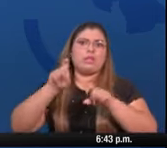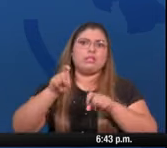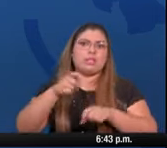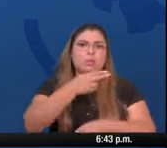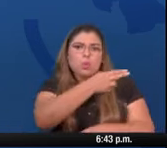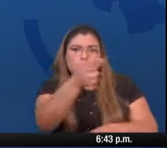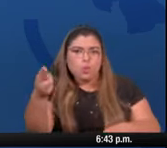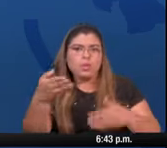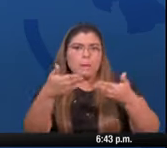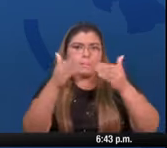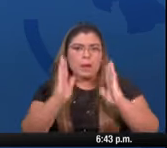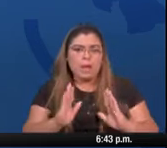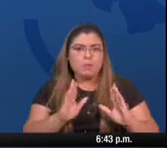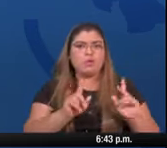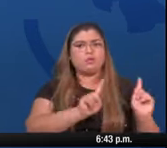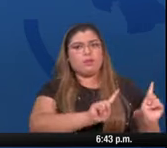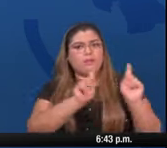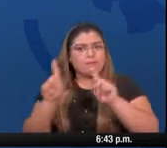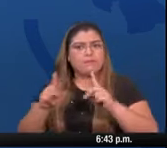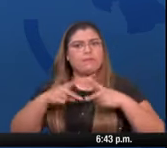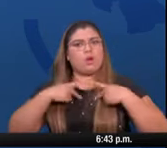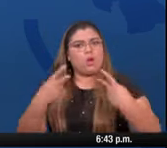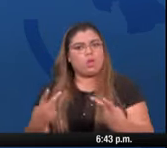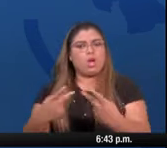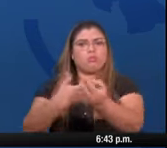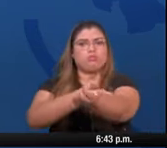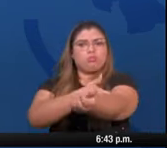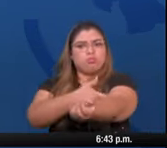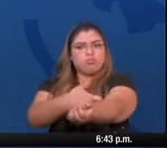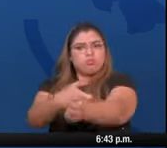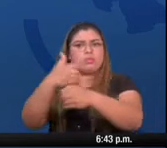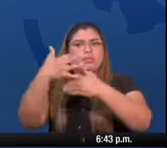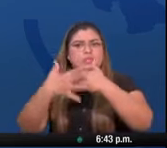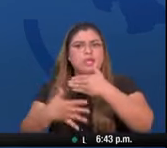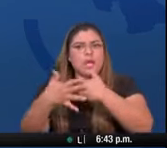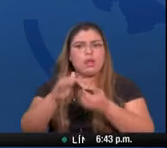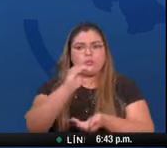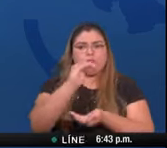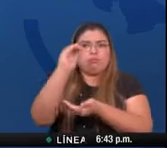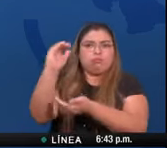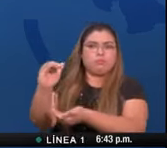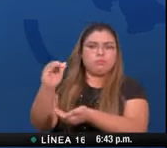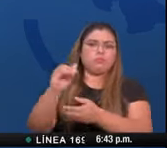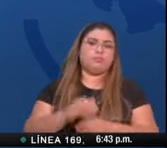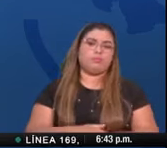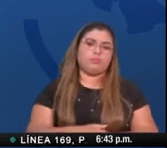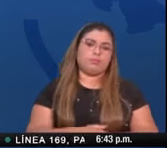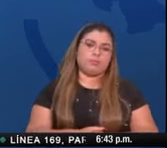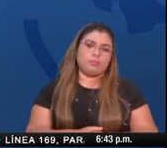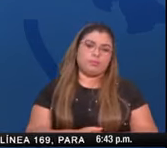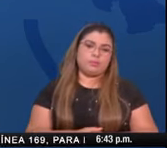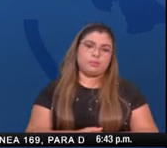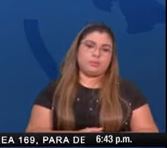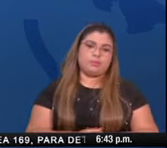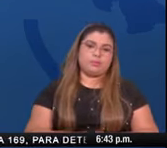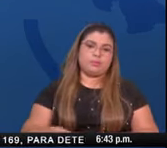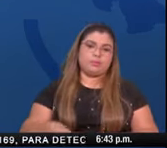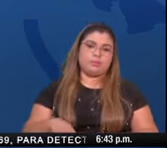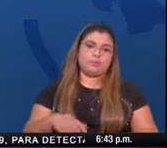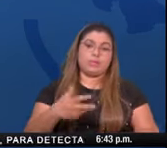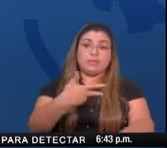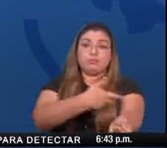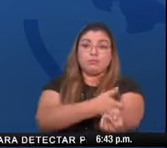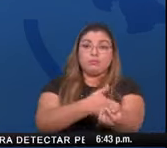panameños concurran y den su contribución sobre todo necesitamos también plasma de